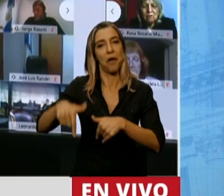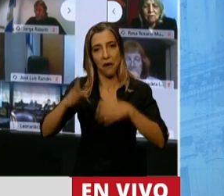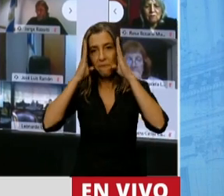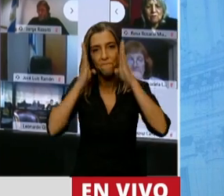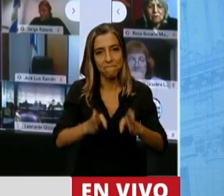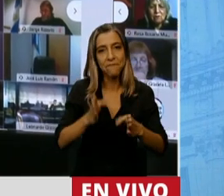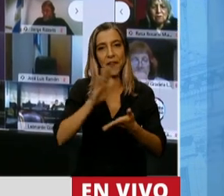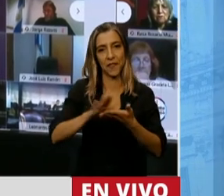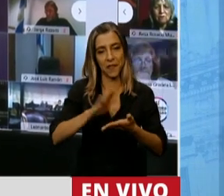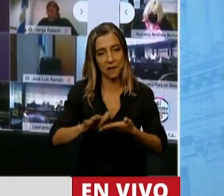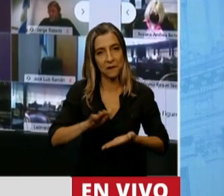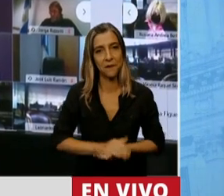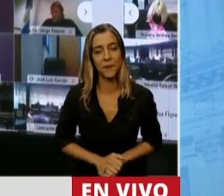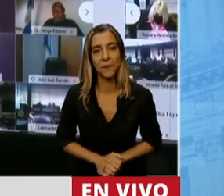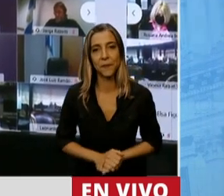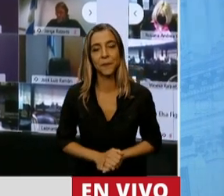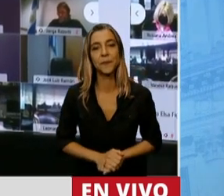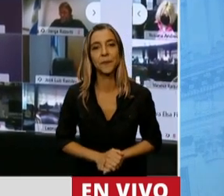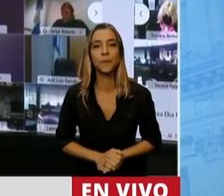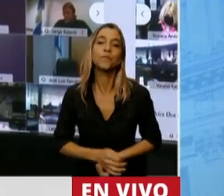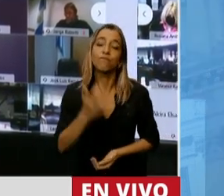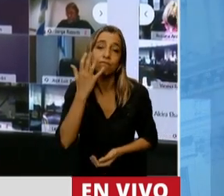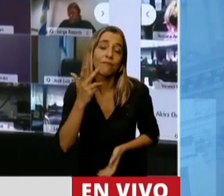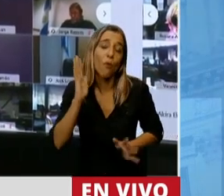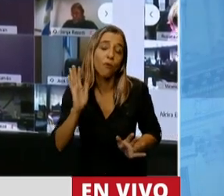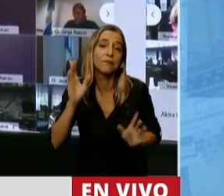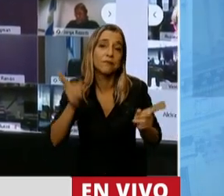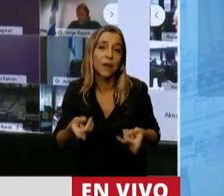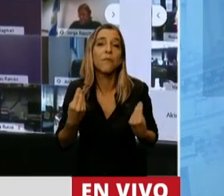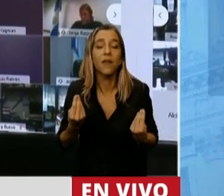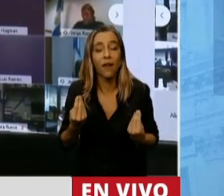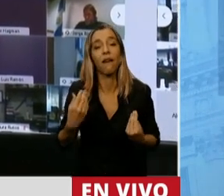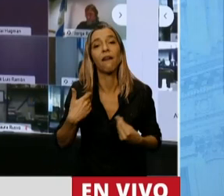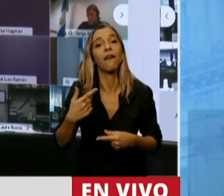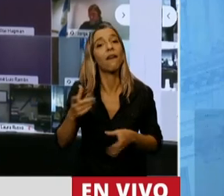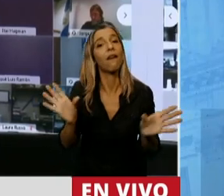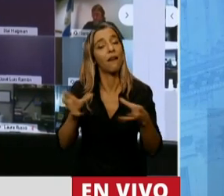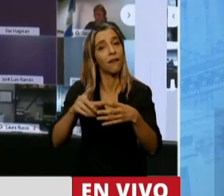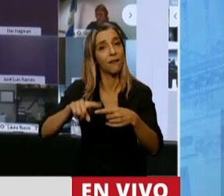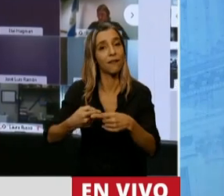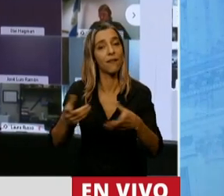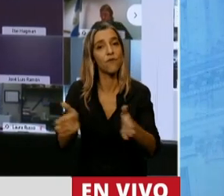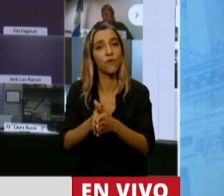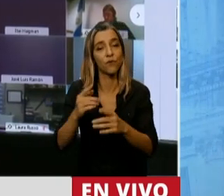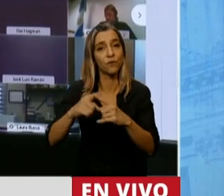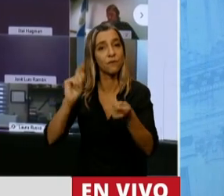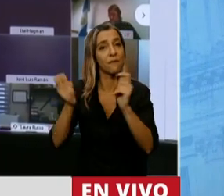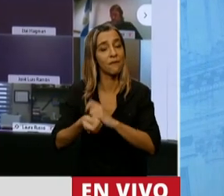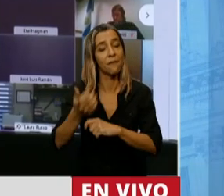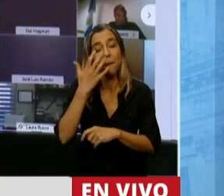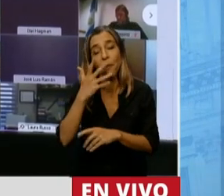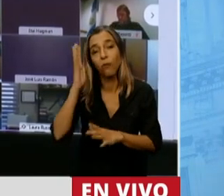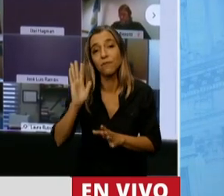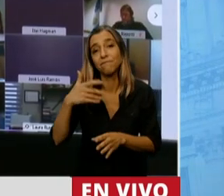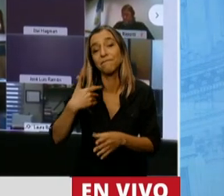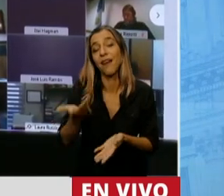ampliando. hubiera gustado también que los legisladores nacionales de Juntos por el Cambio nos acompañen en estas